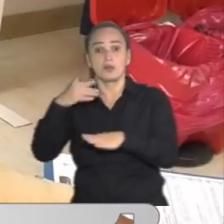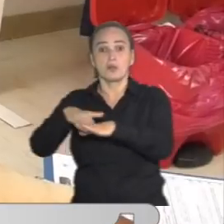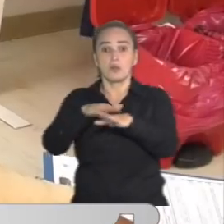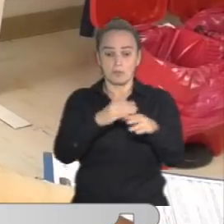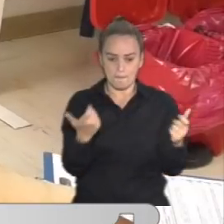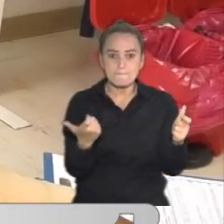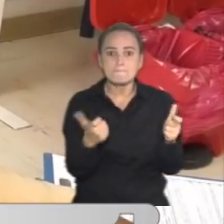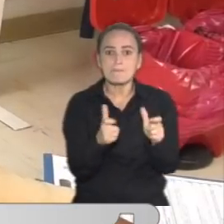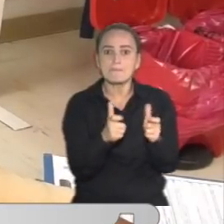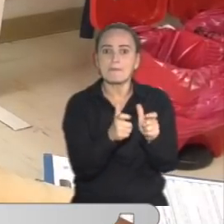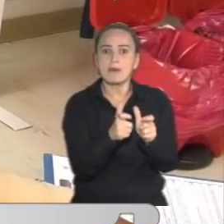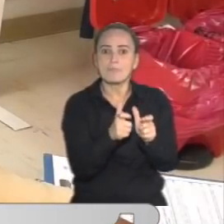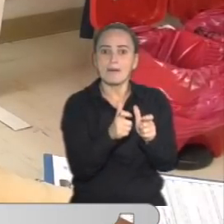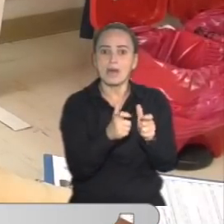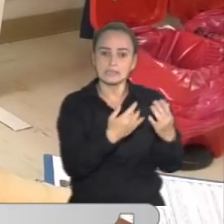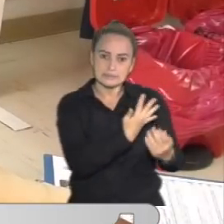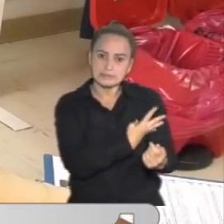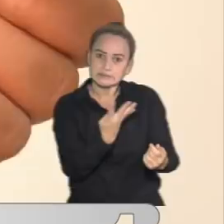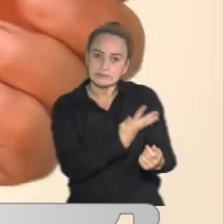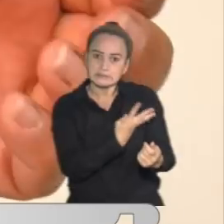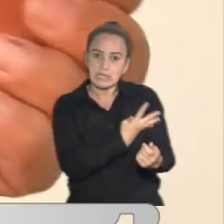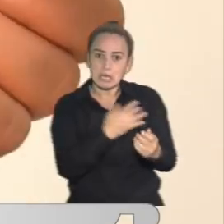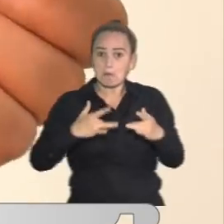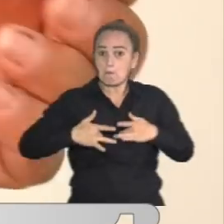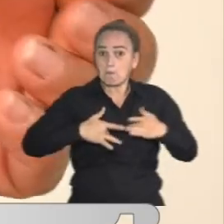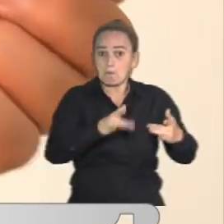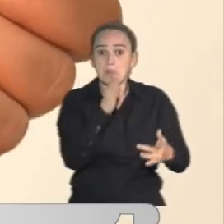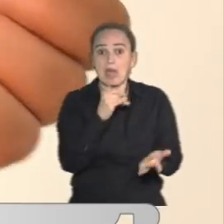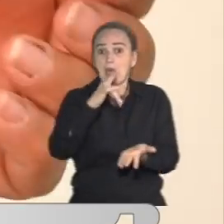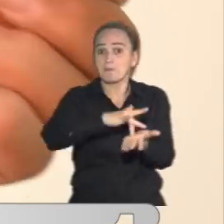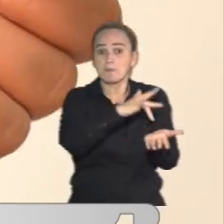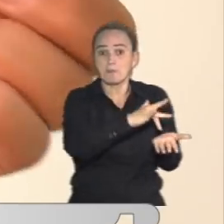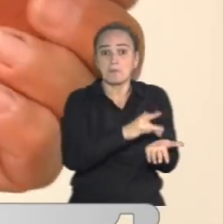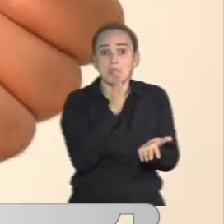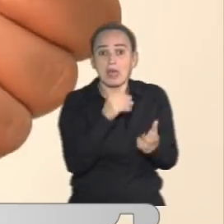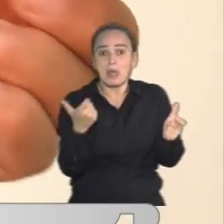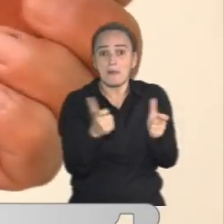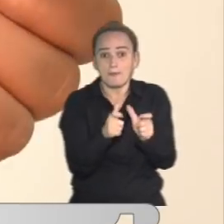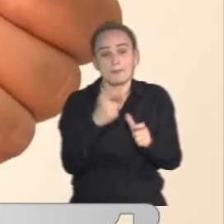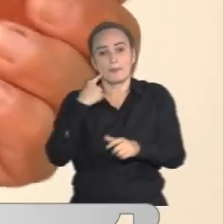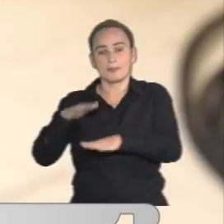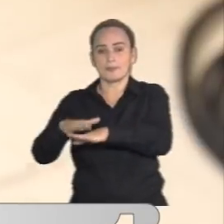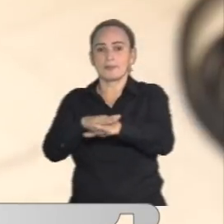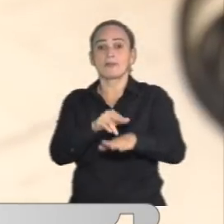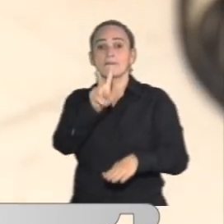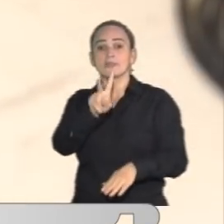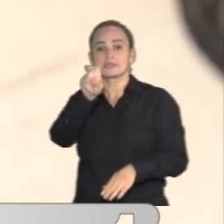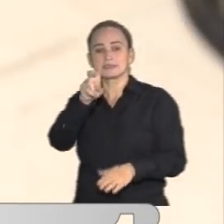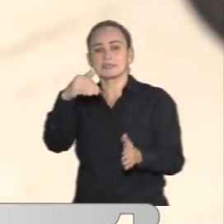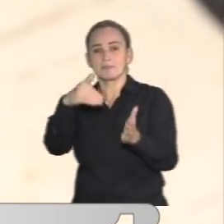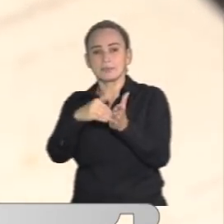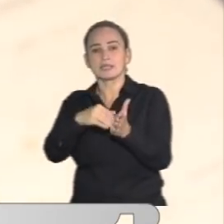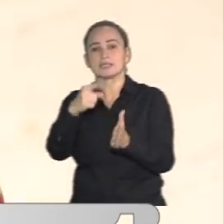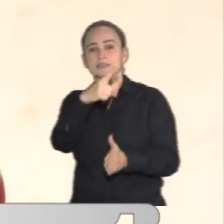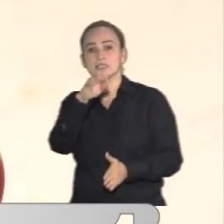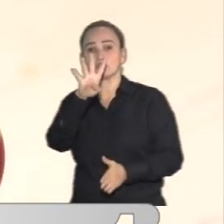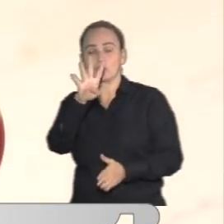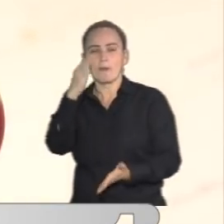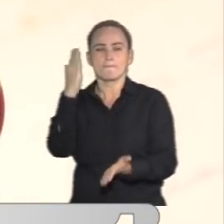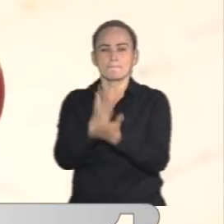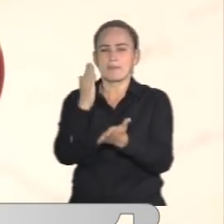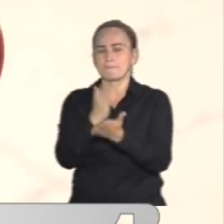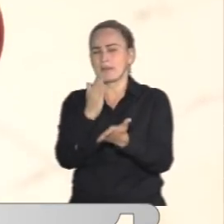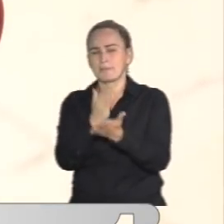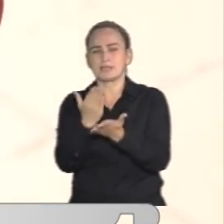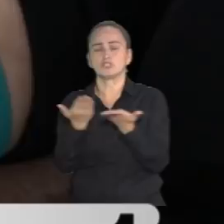disminuida la cantidad de personas que asisten a los puntos a donar sangre. 27.104 siniestros